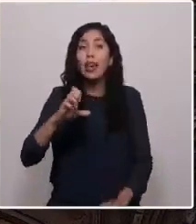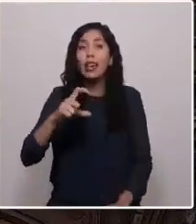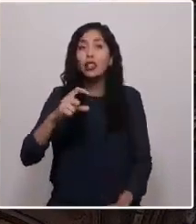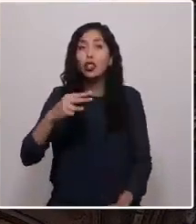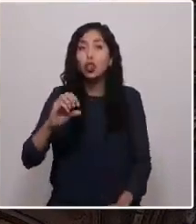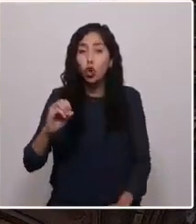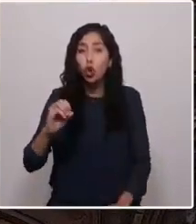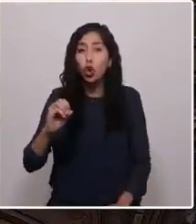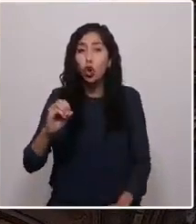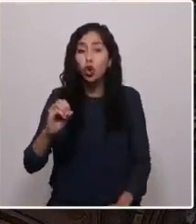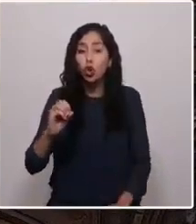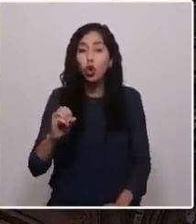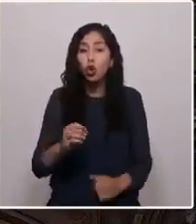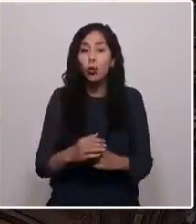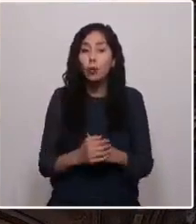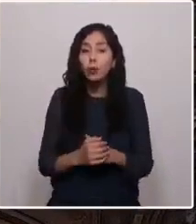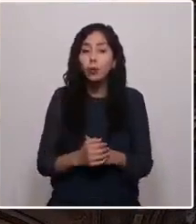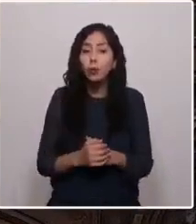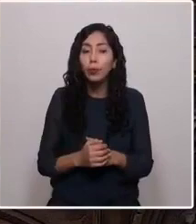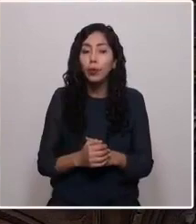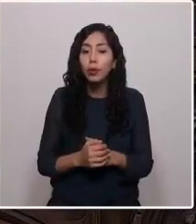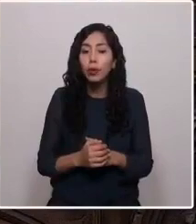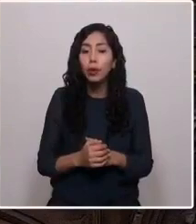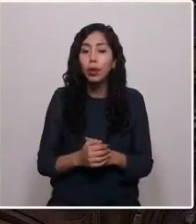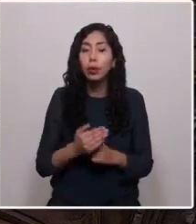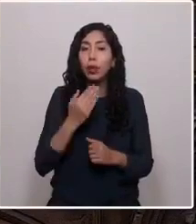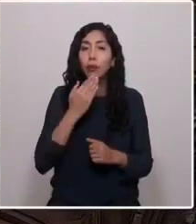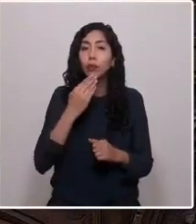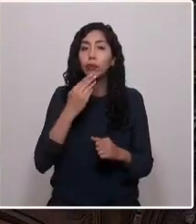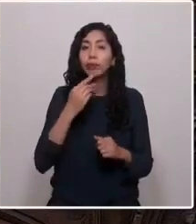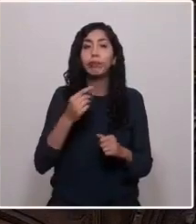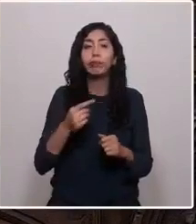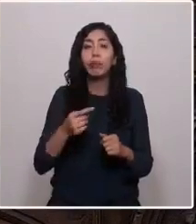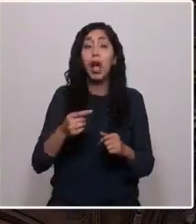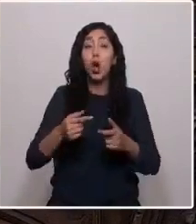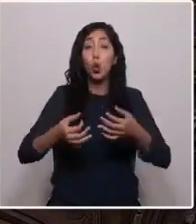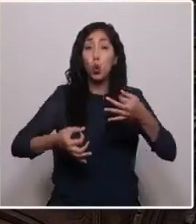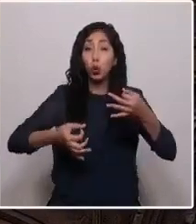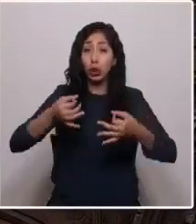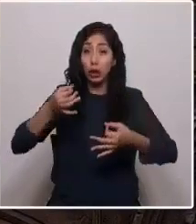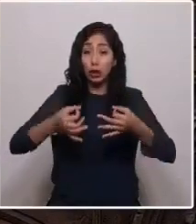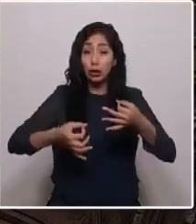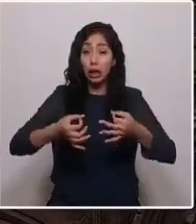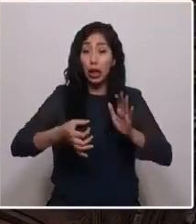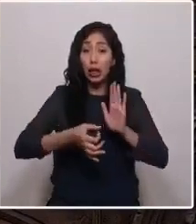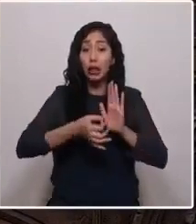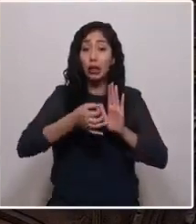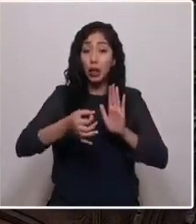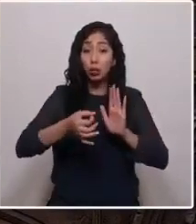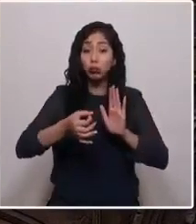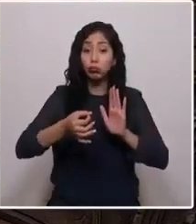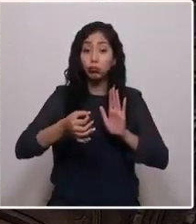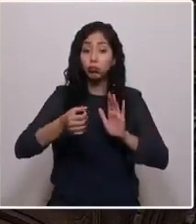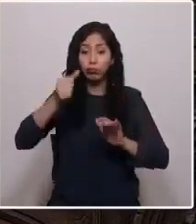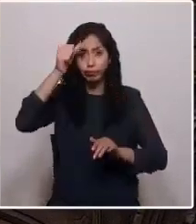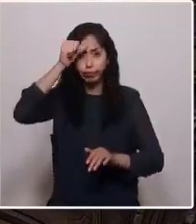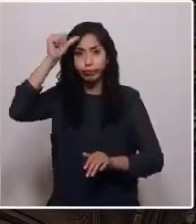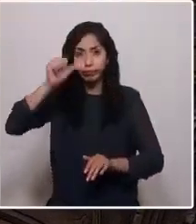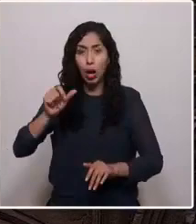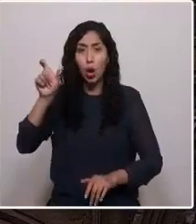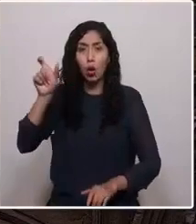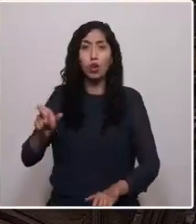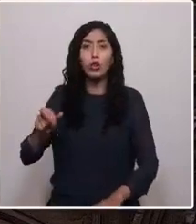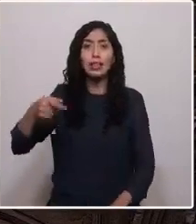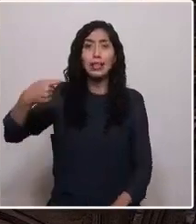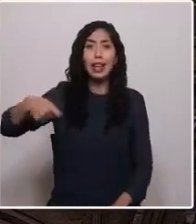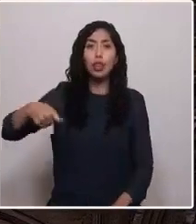y platas malas vidas, la justicia dictaminó ciertas sentencias de presidio a un senador de la UDI